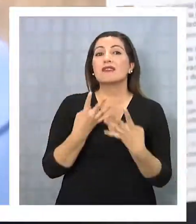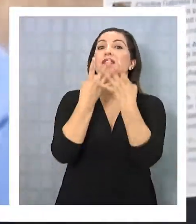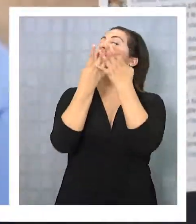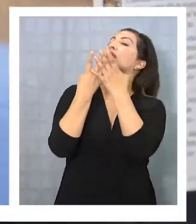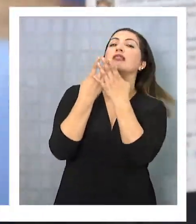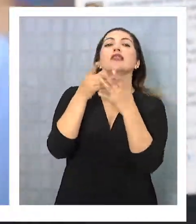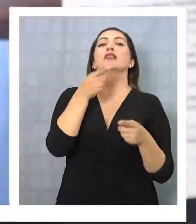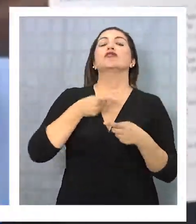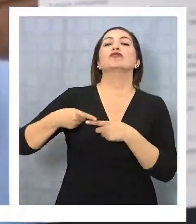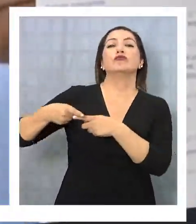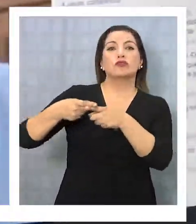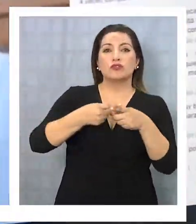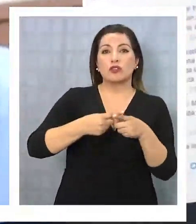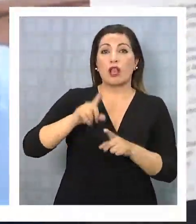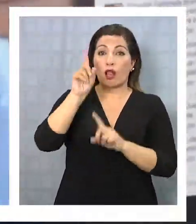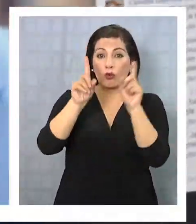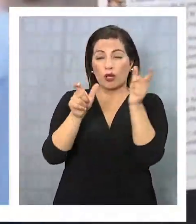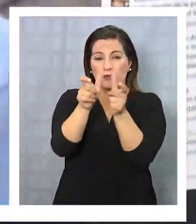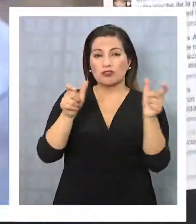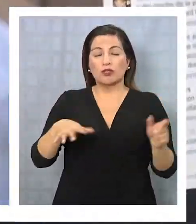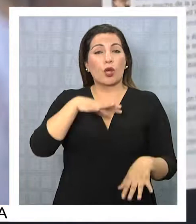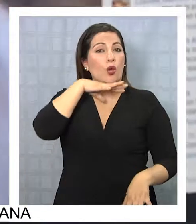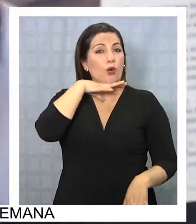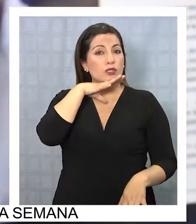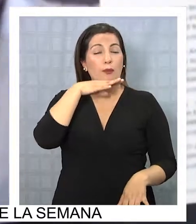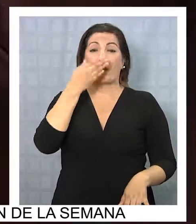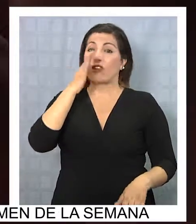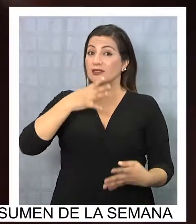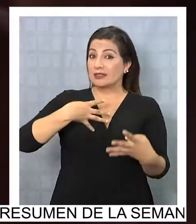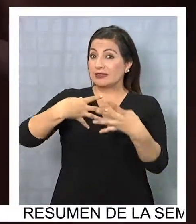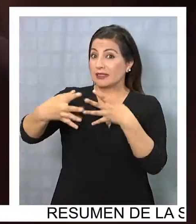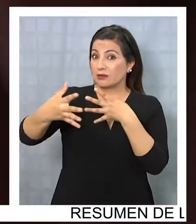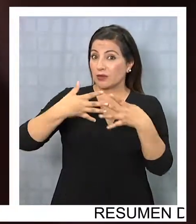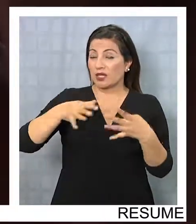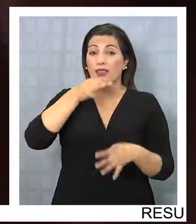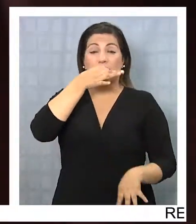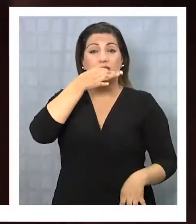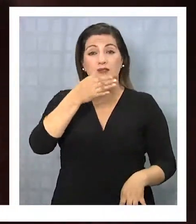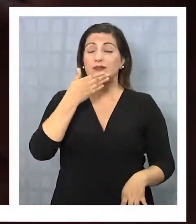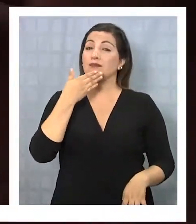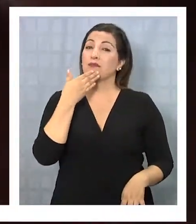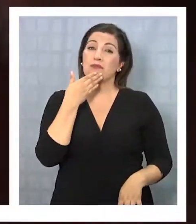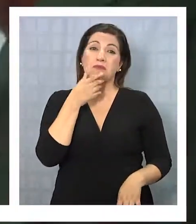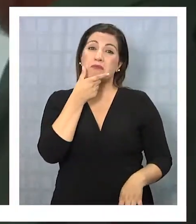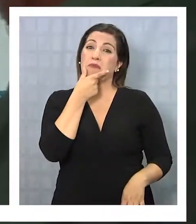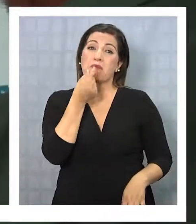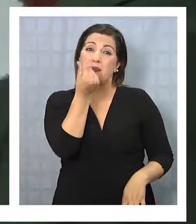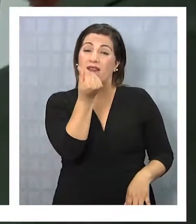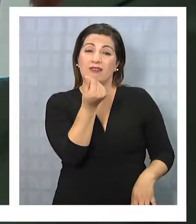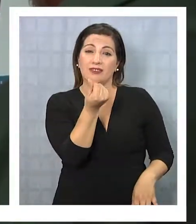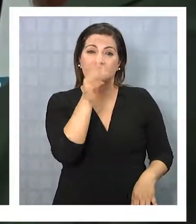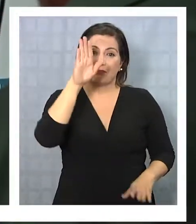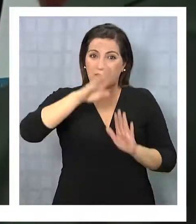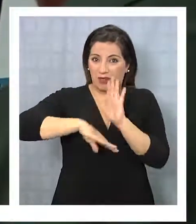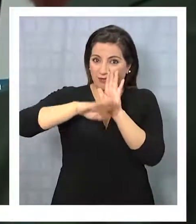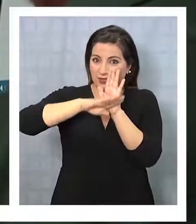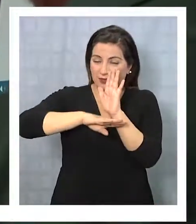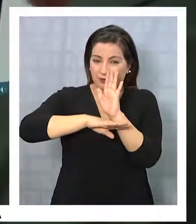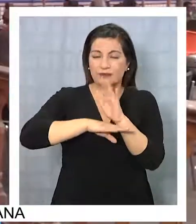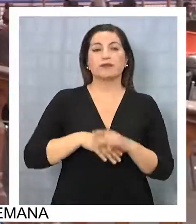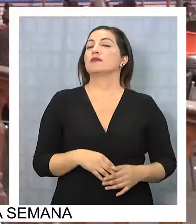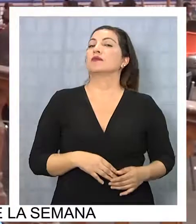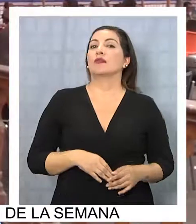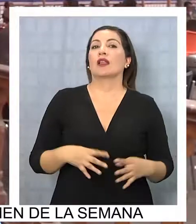plataforma que según los candidatos que la utilizan, sería para transparentarla. Señalan también que es mucho más económico. Las redes